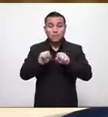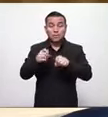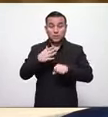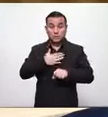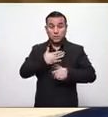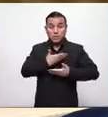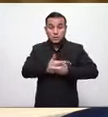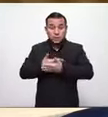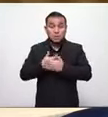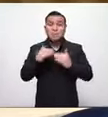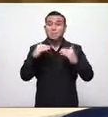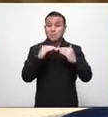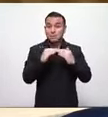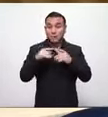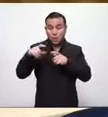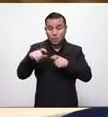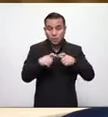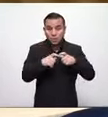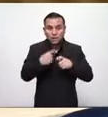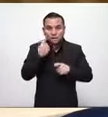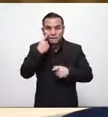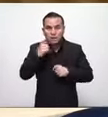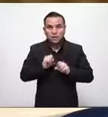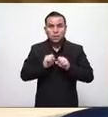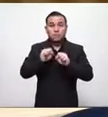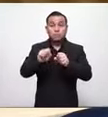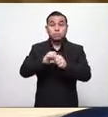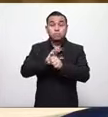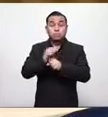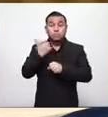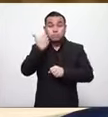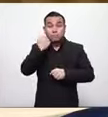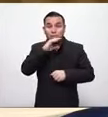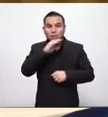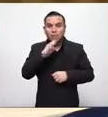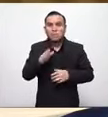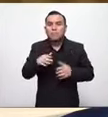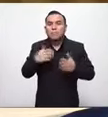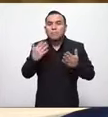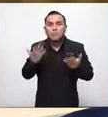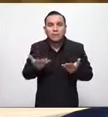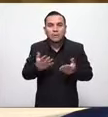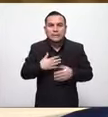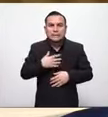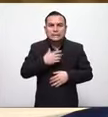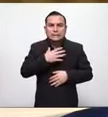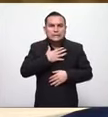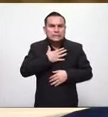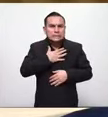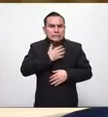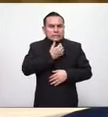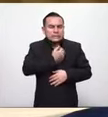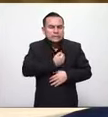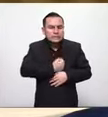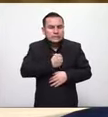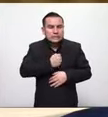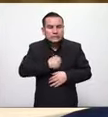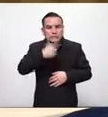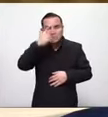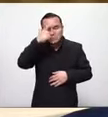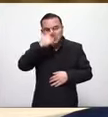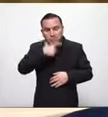y eso realmente duele y me da más tristeza e